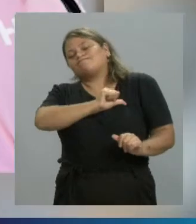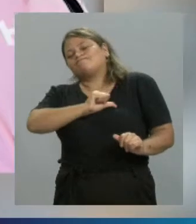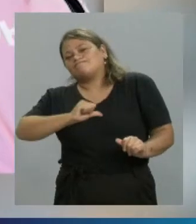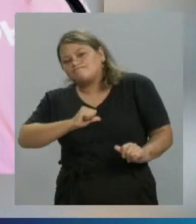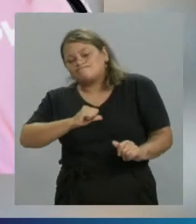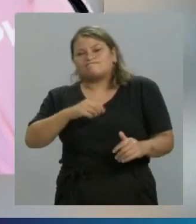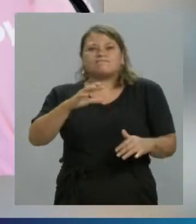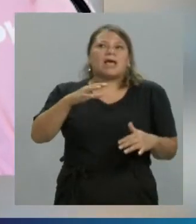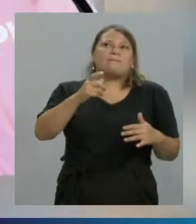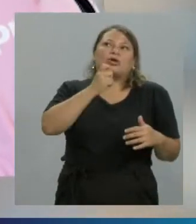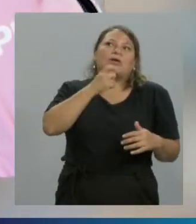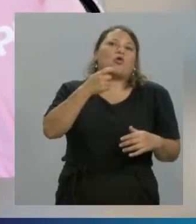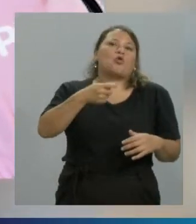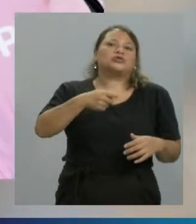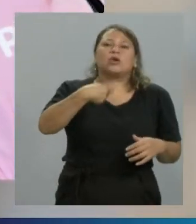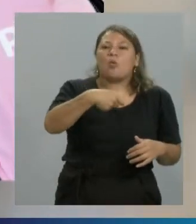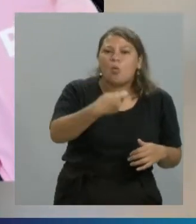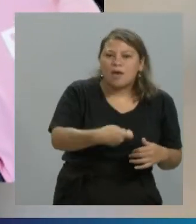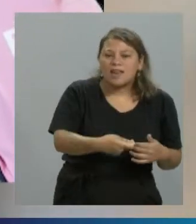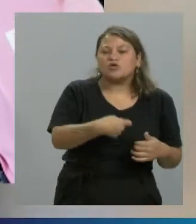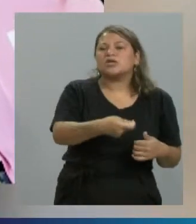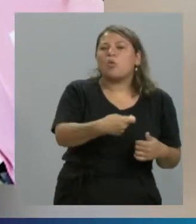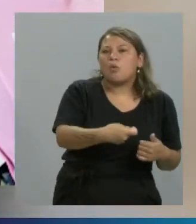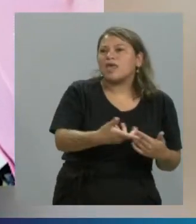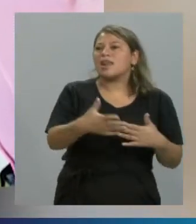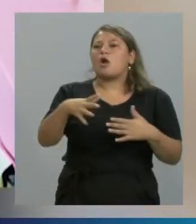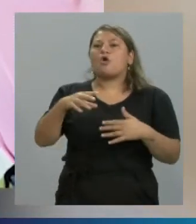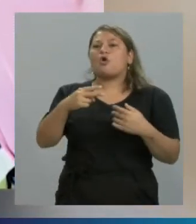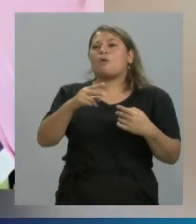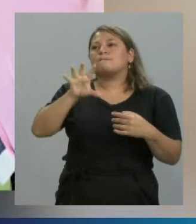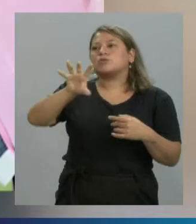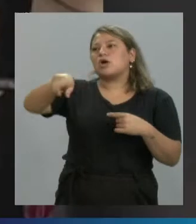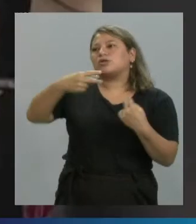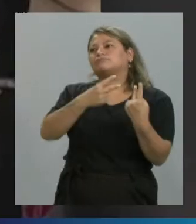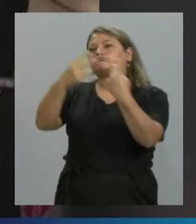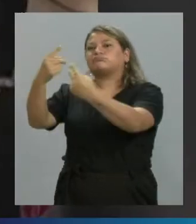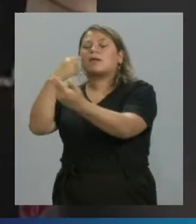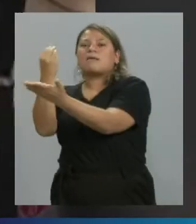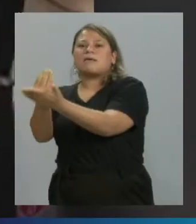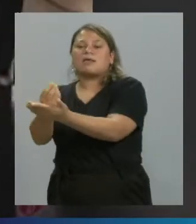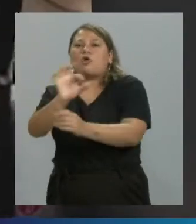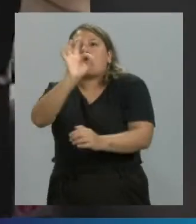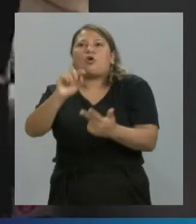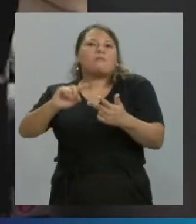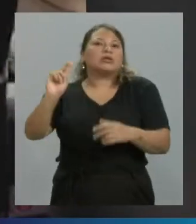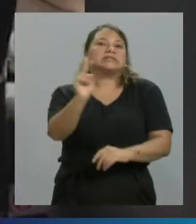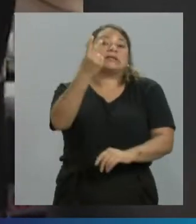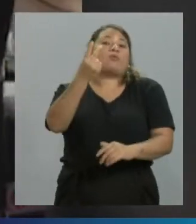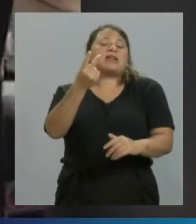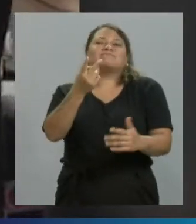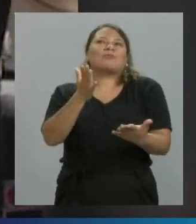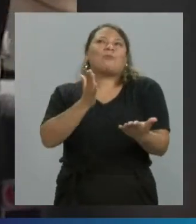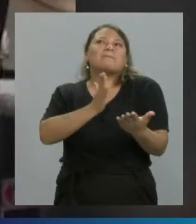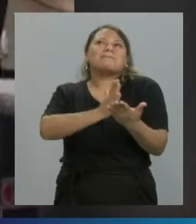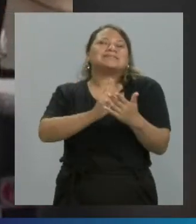van de la profesión o se van de la provincia, y en este caso se van para siempre.